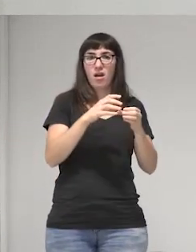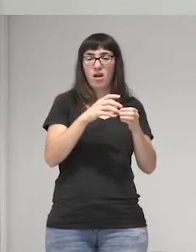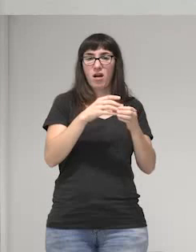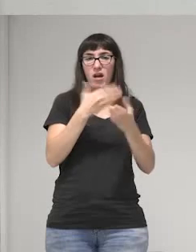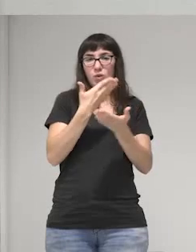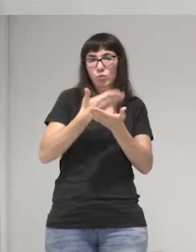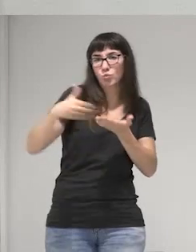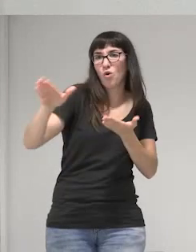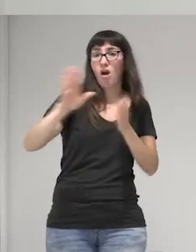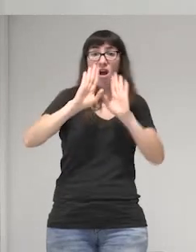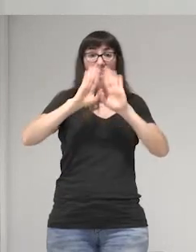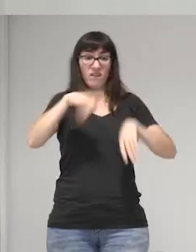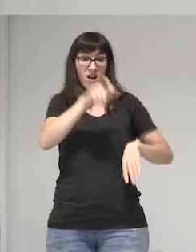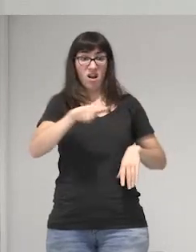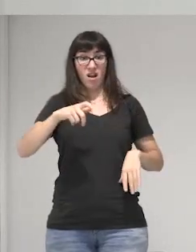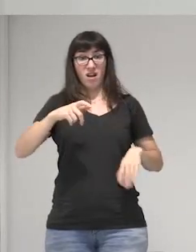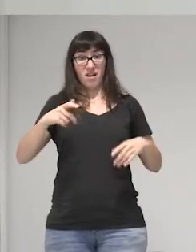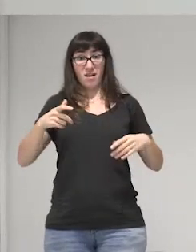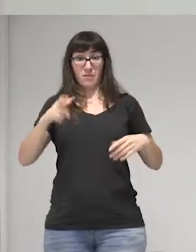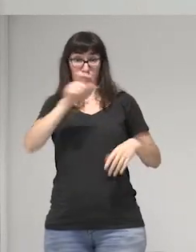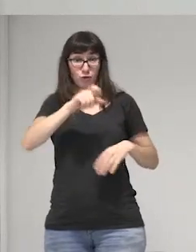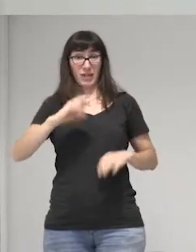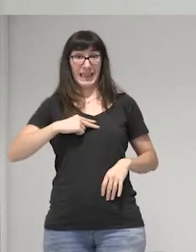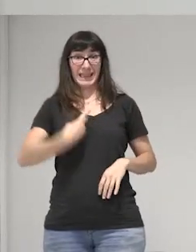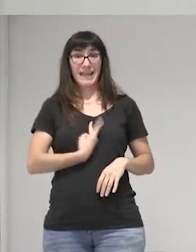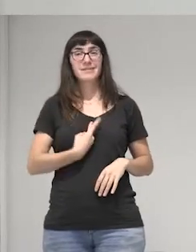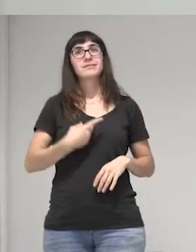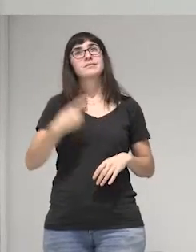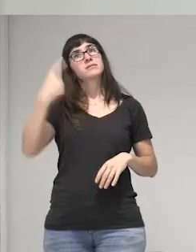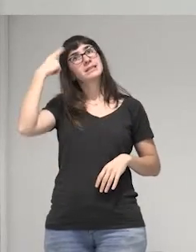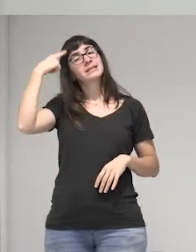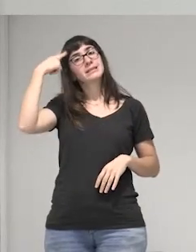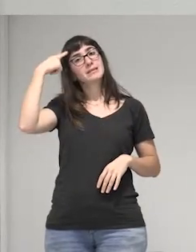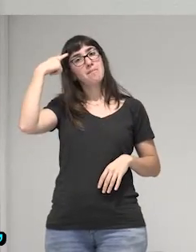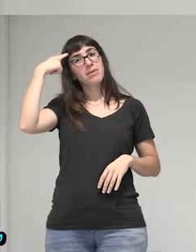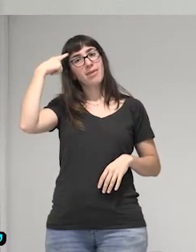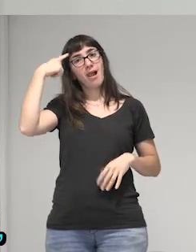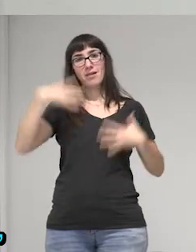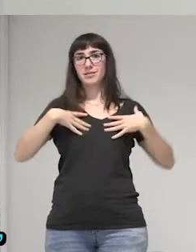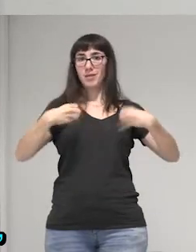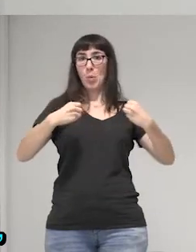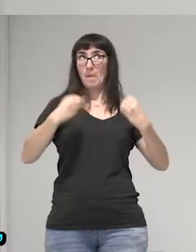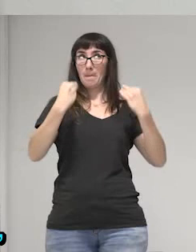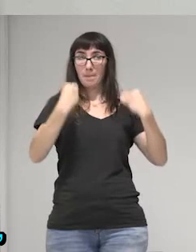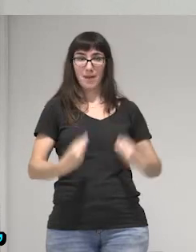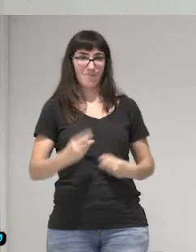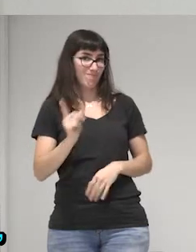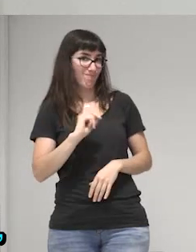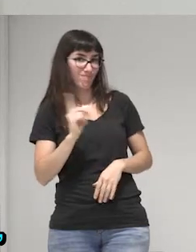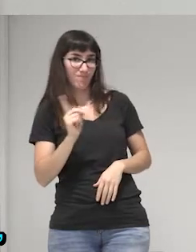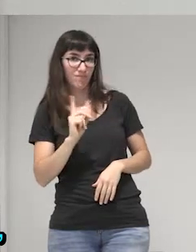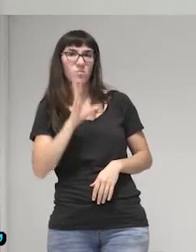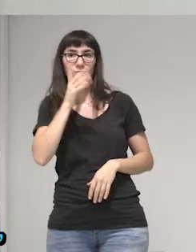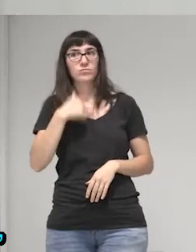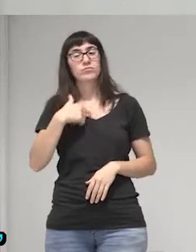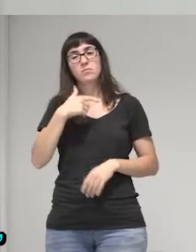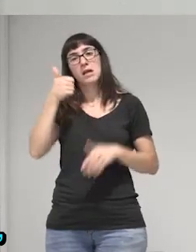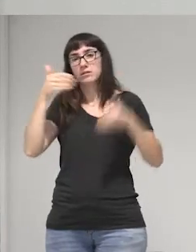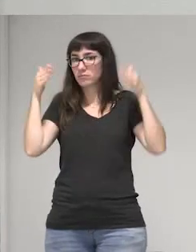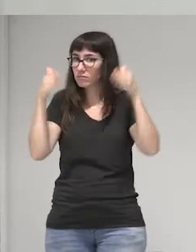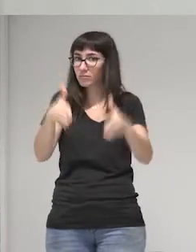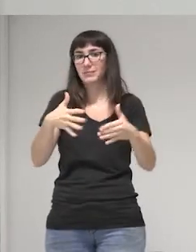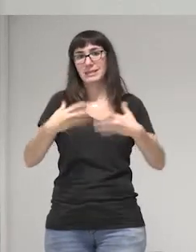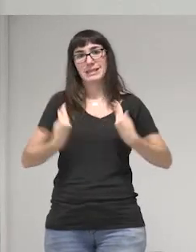personas trans no tenemos una salud mental que se diga bien entonces empezamos por la salud mental